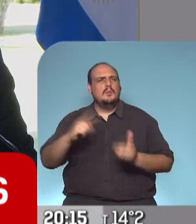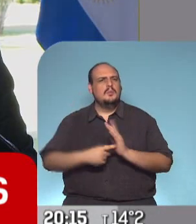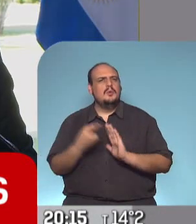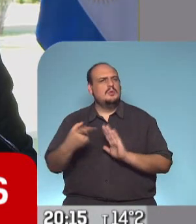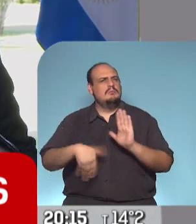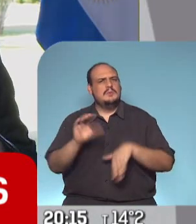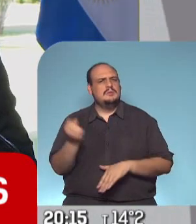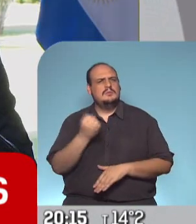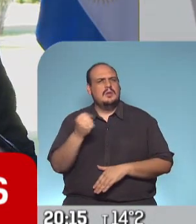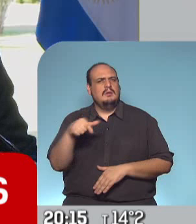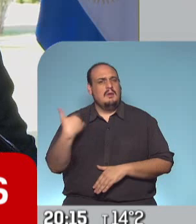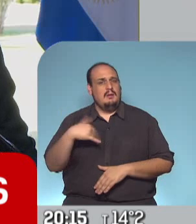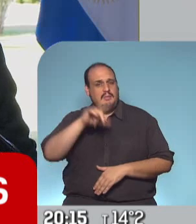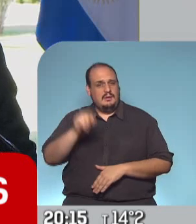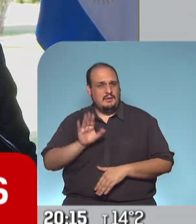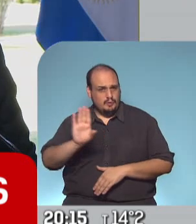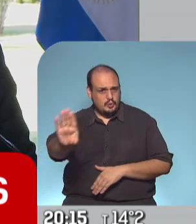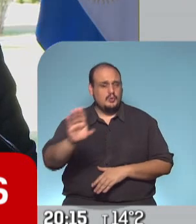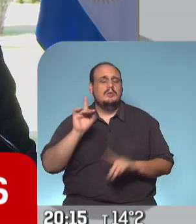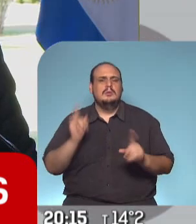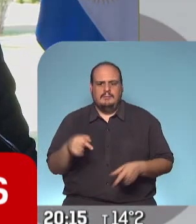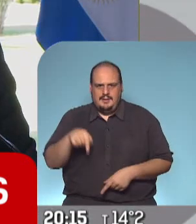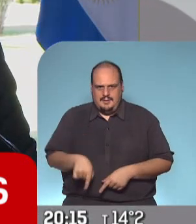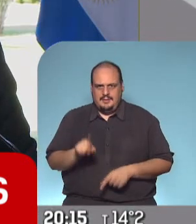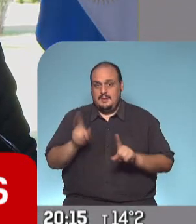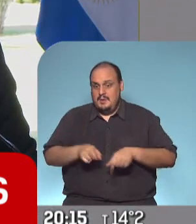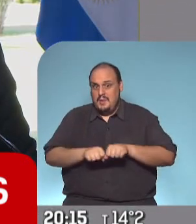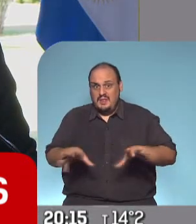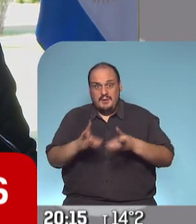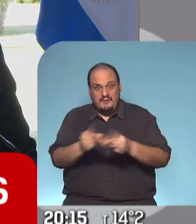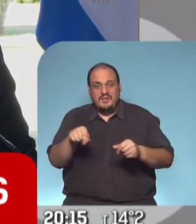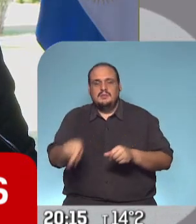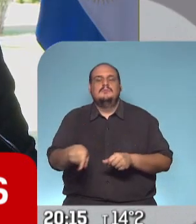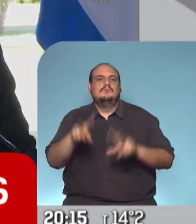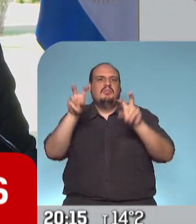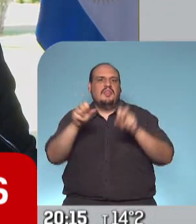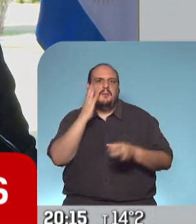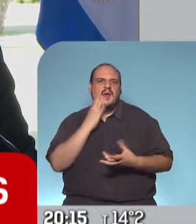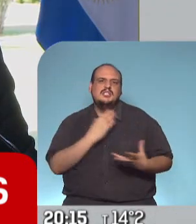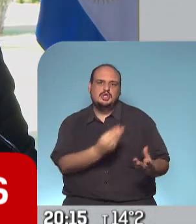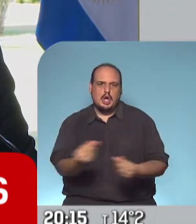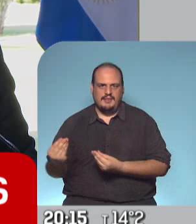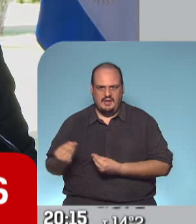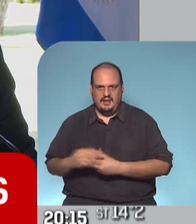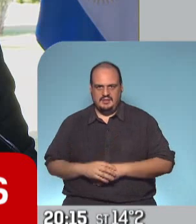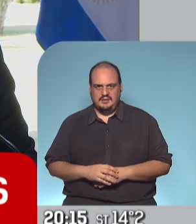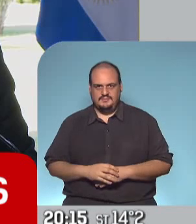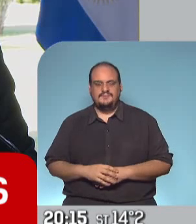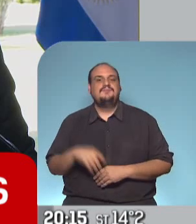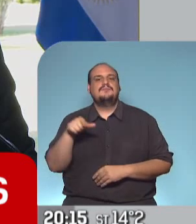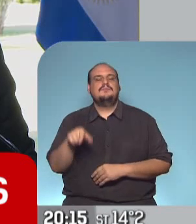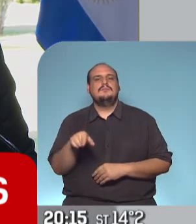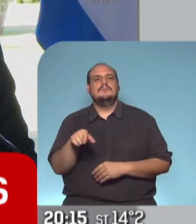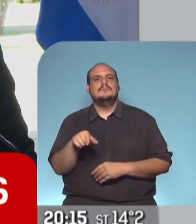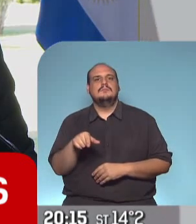imprescindible para la Argentina que viene, para esta Argentina y para la Argentina pospandemia que es el tema de la solidaridad y puso como ejemplo parado